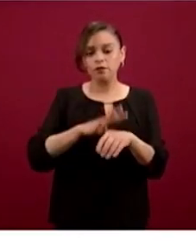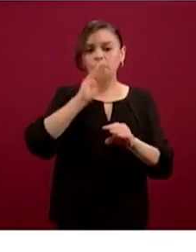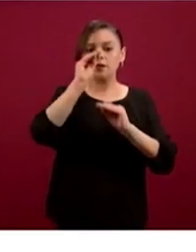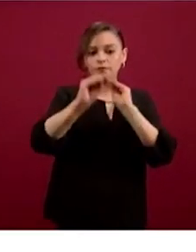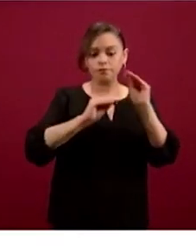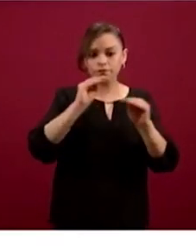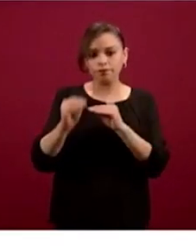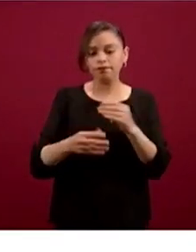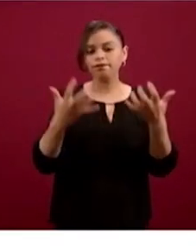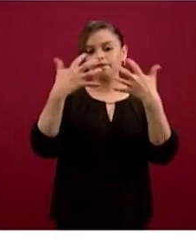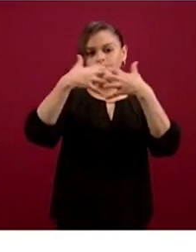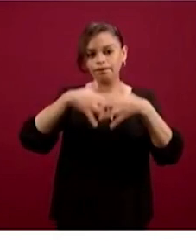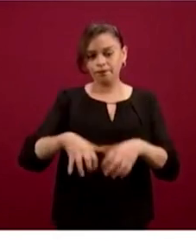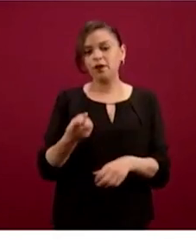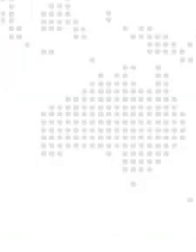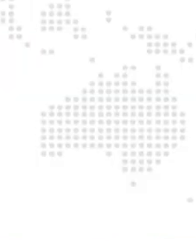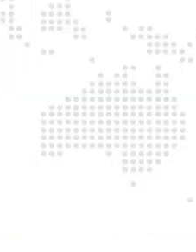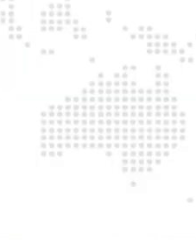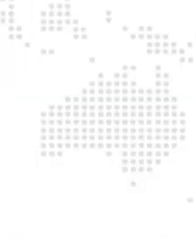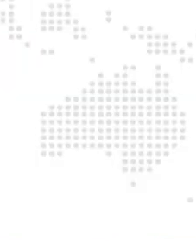ensamblaje de ventiladores.